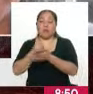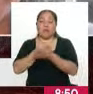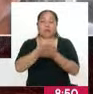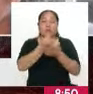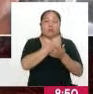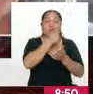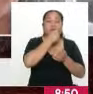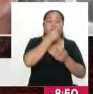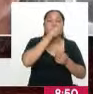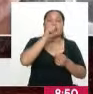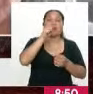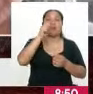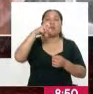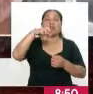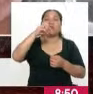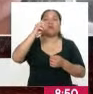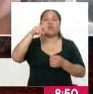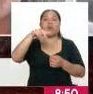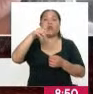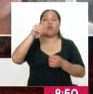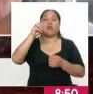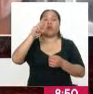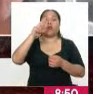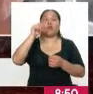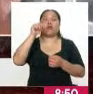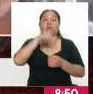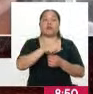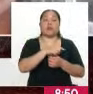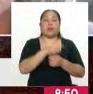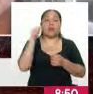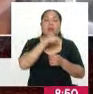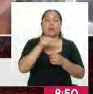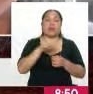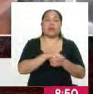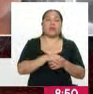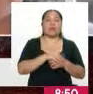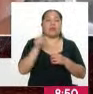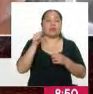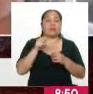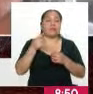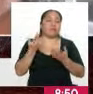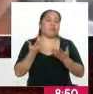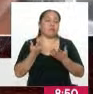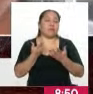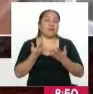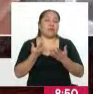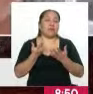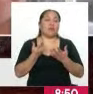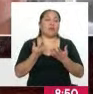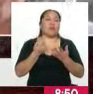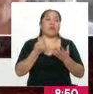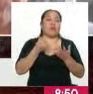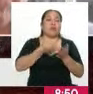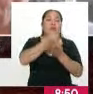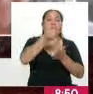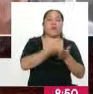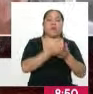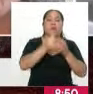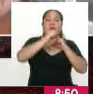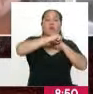encuentra el germen de la corrupción. Porque muchos de estos fondos provienen de actividades legales,